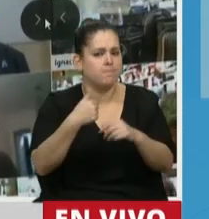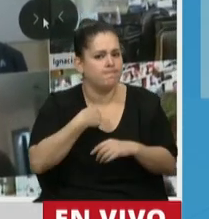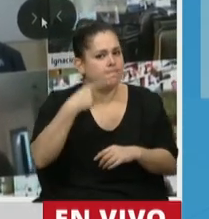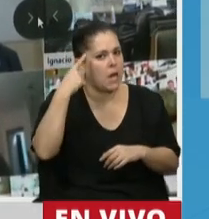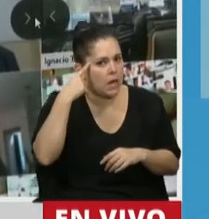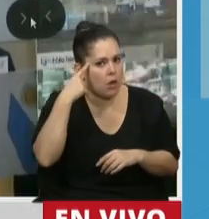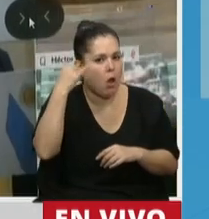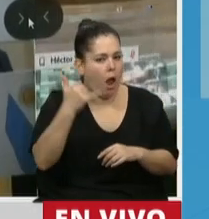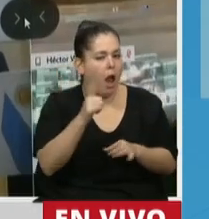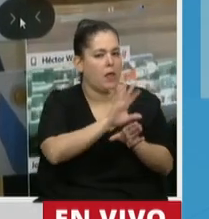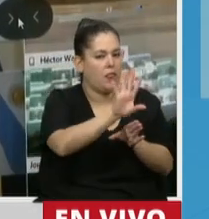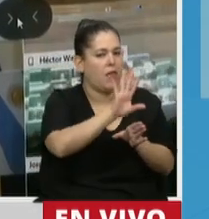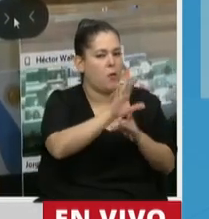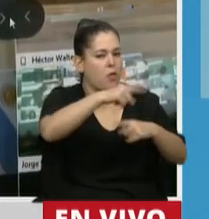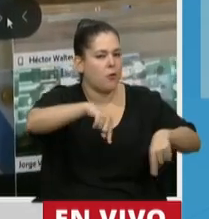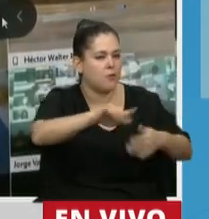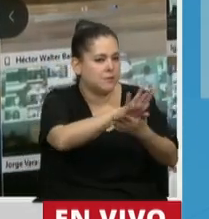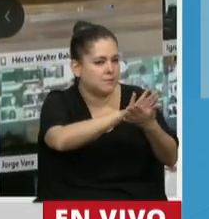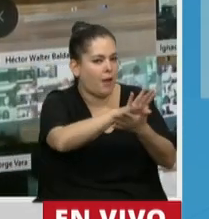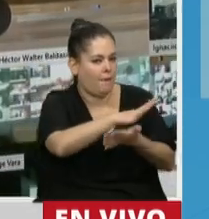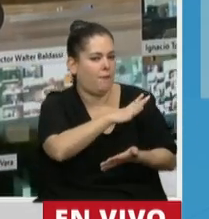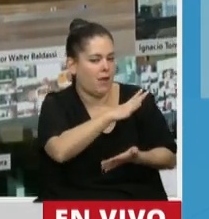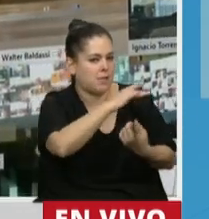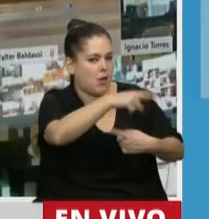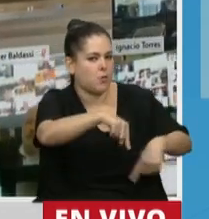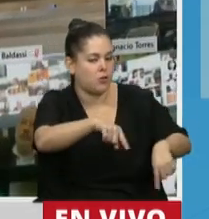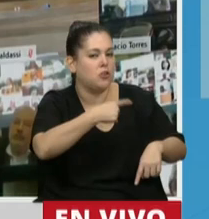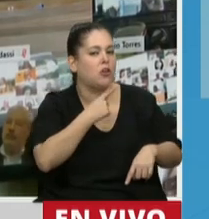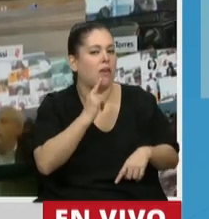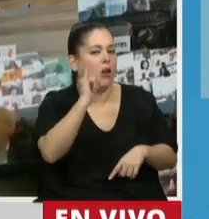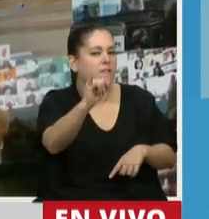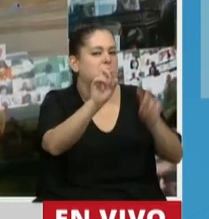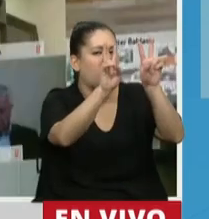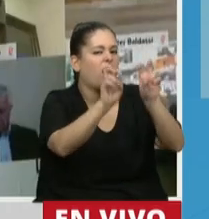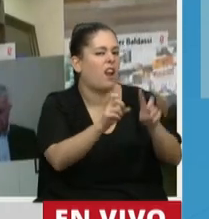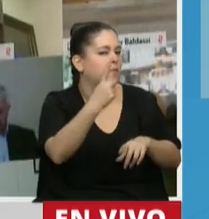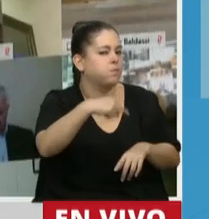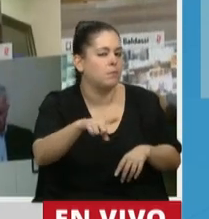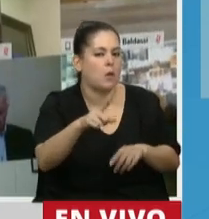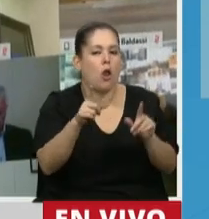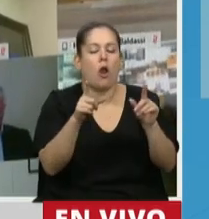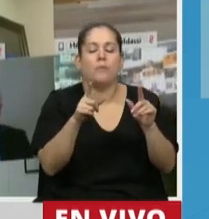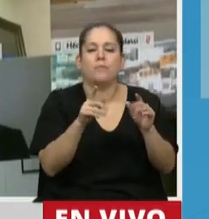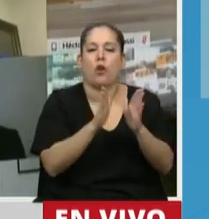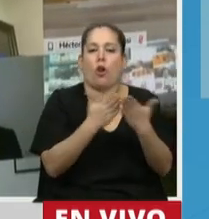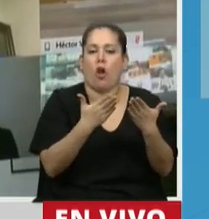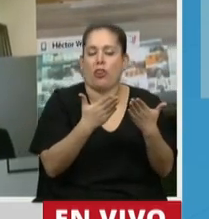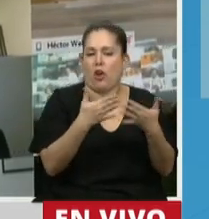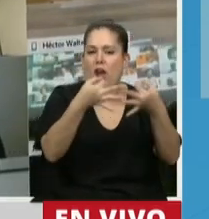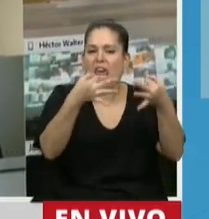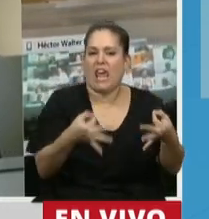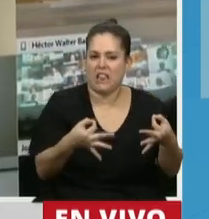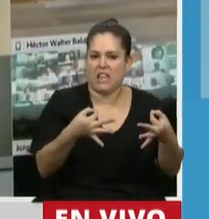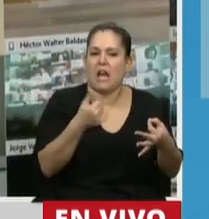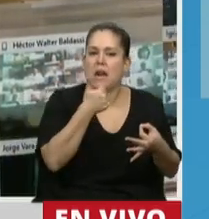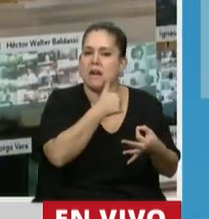que nos queda un par de deudas pendientes. Y yo quiero dejar los títulos. Código de ética para la promoción de